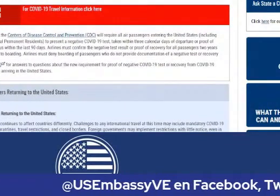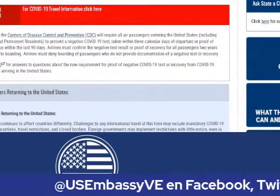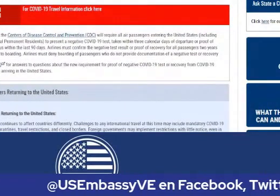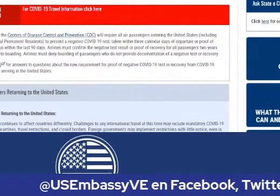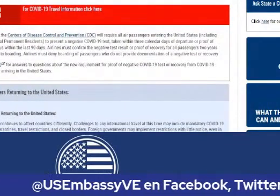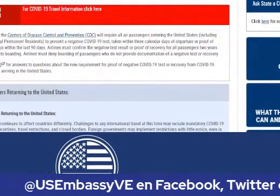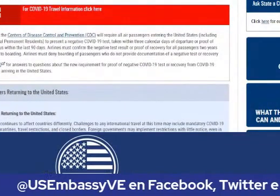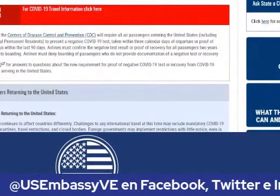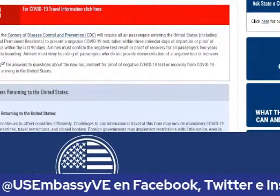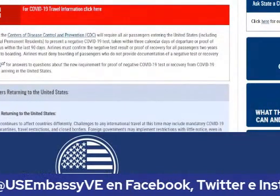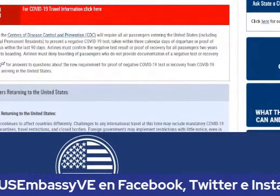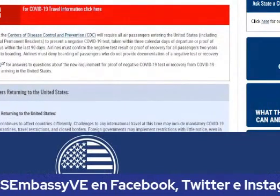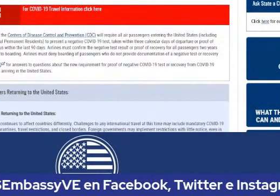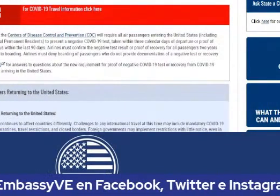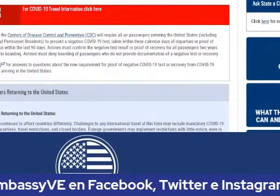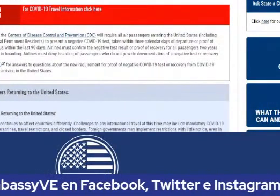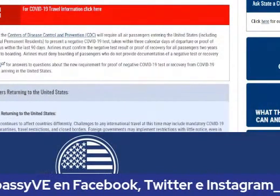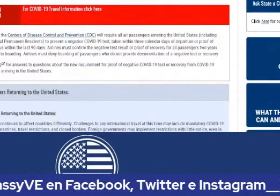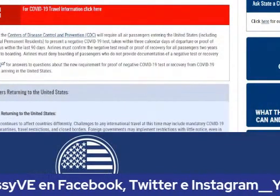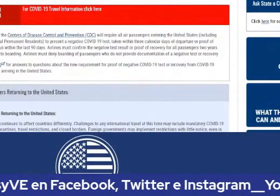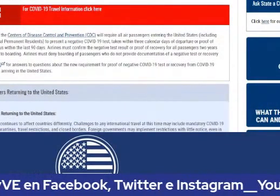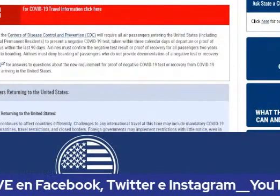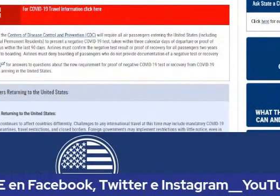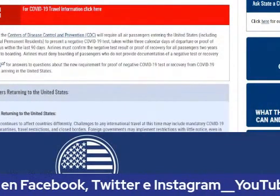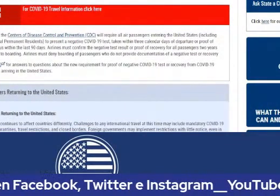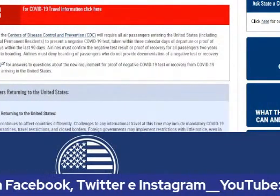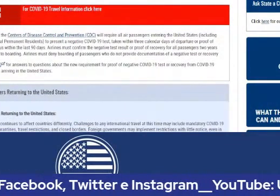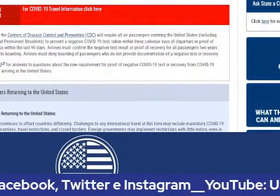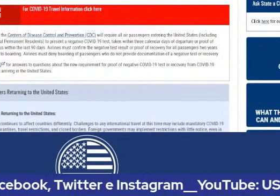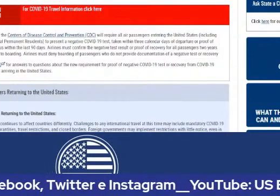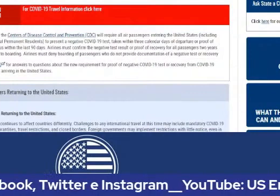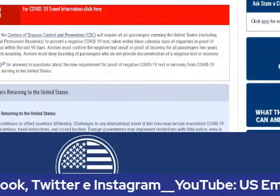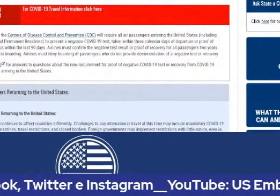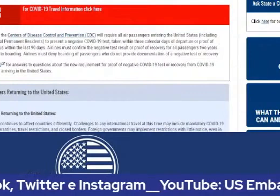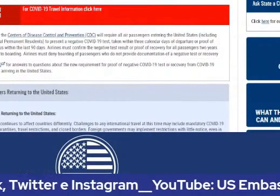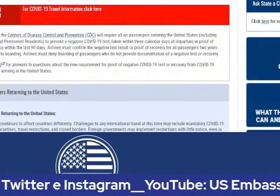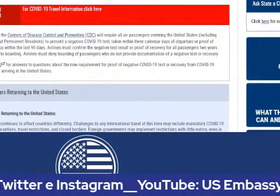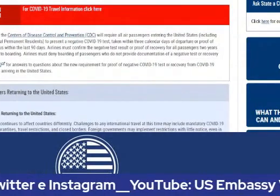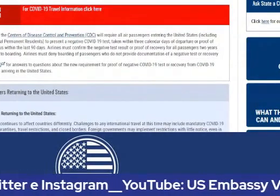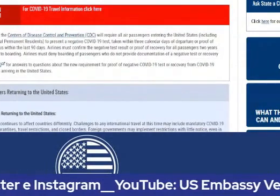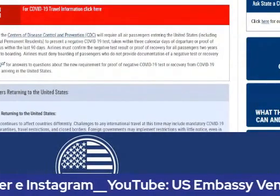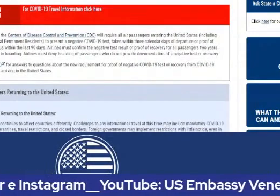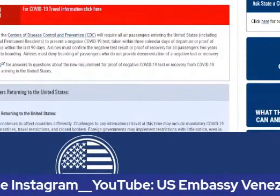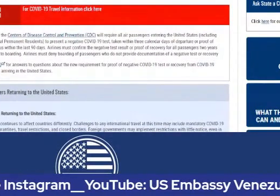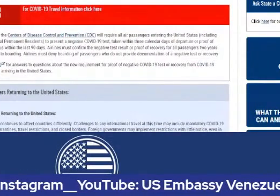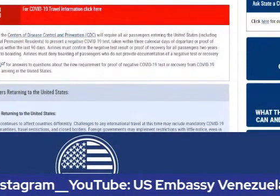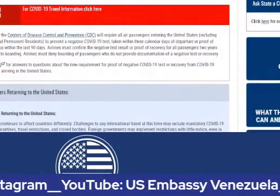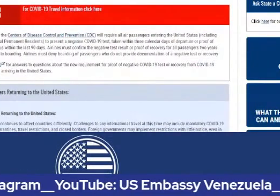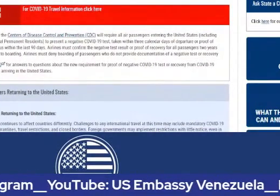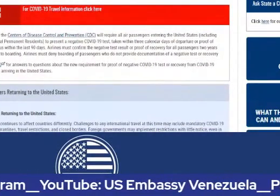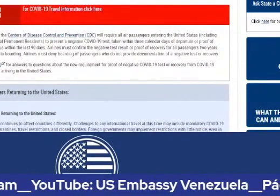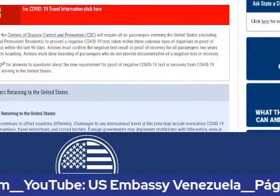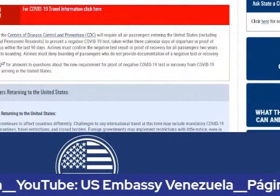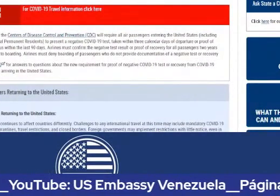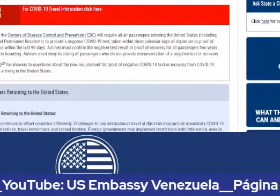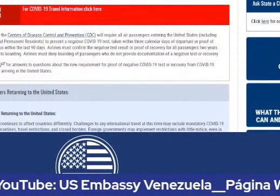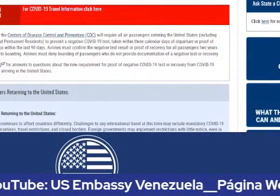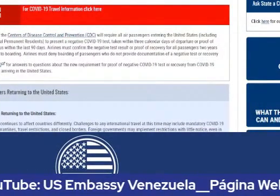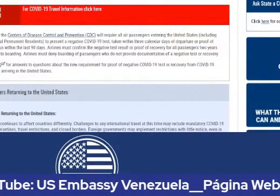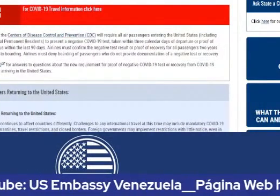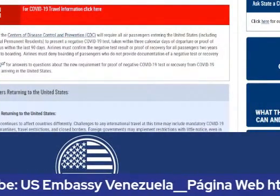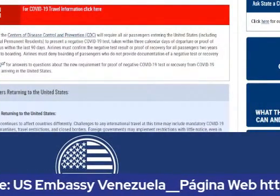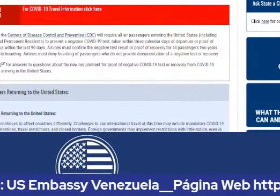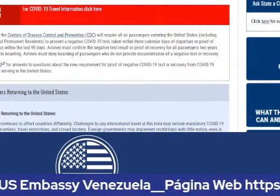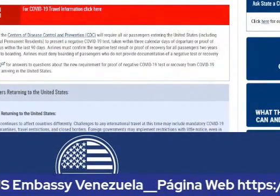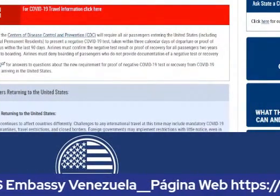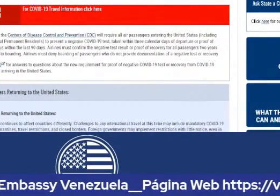prueba negativa de cobert para entrar a los eeuu y esta prueba tiene que